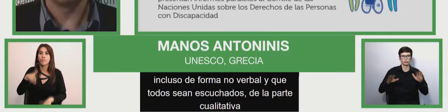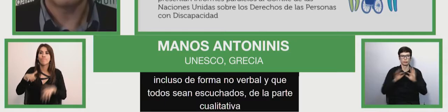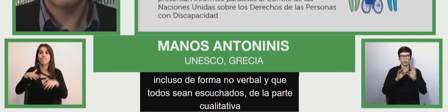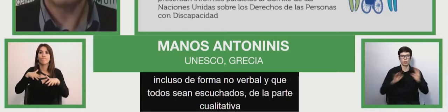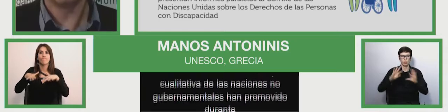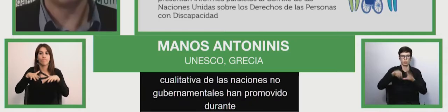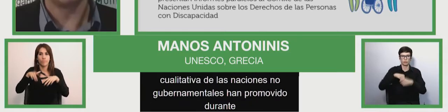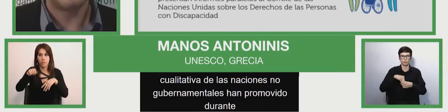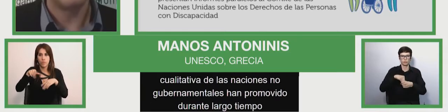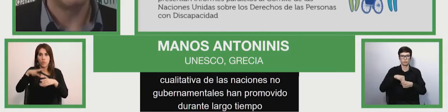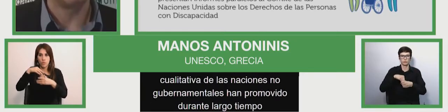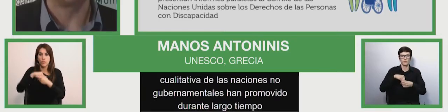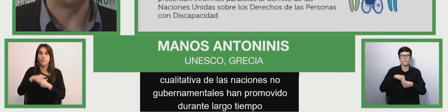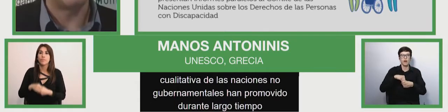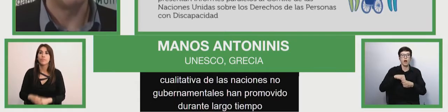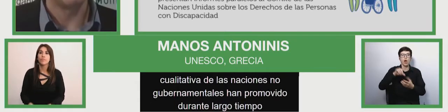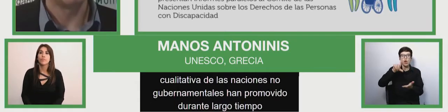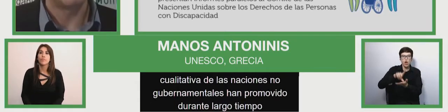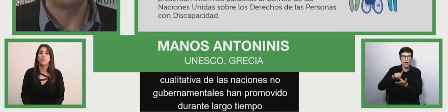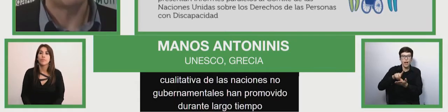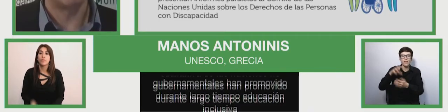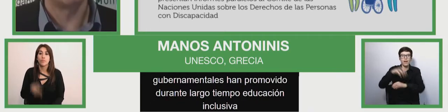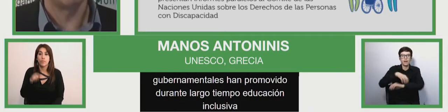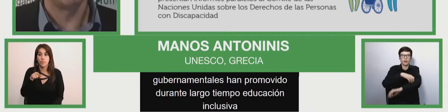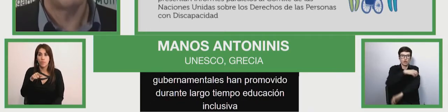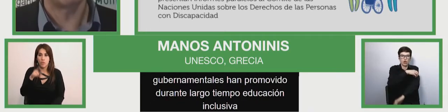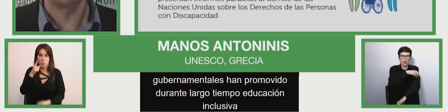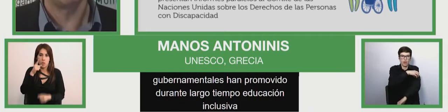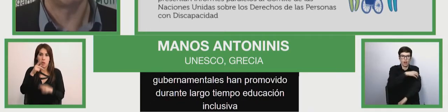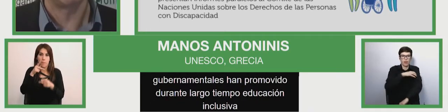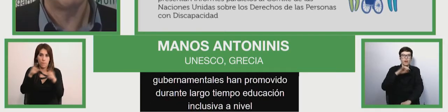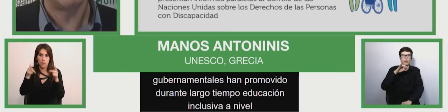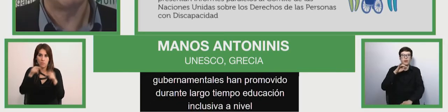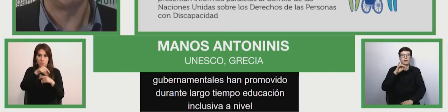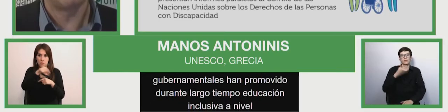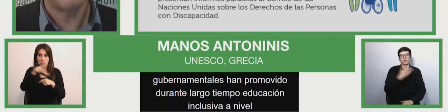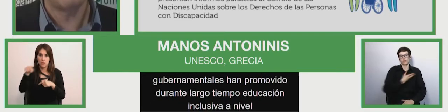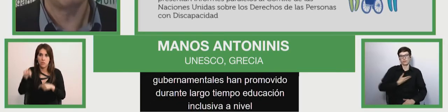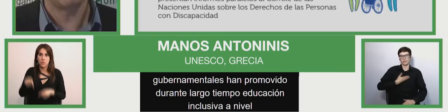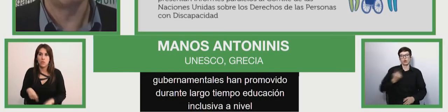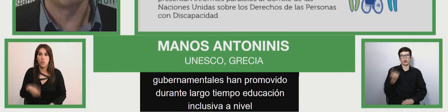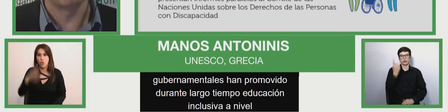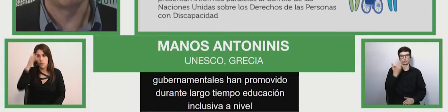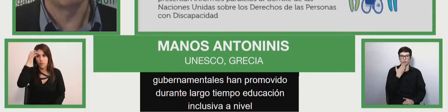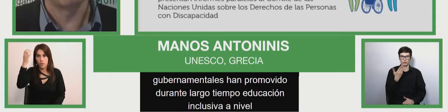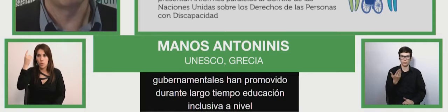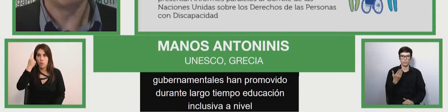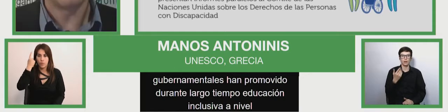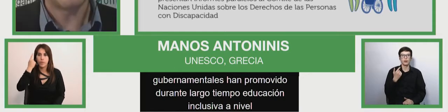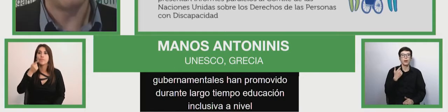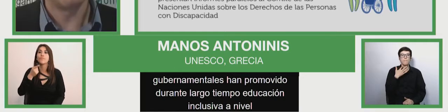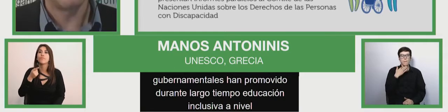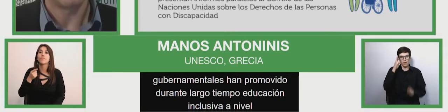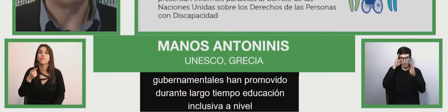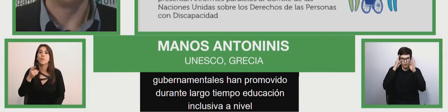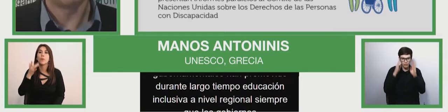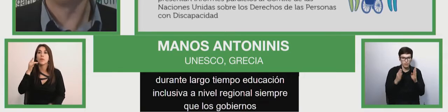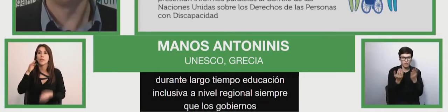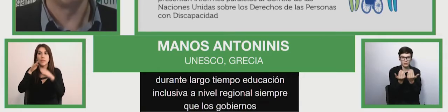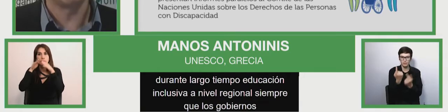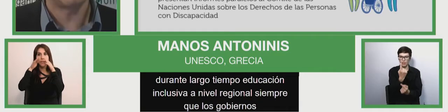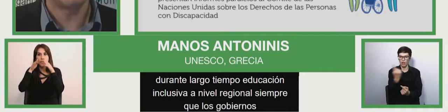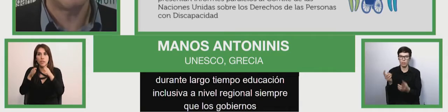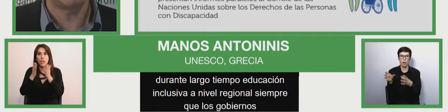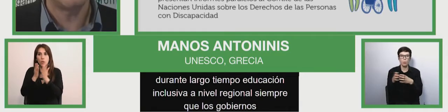nivel local, regional y nacional, siempre que los gobiernos no atendían las necesidades de los grupos vulnerables. En el